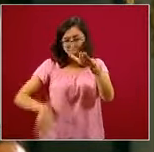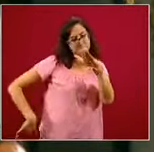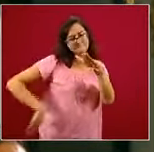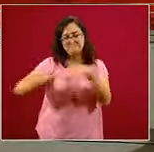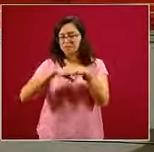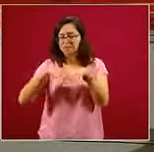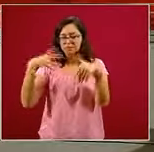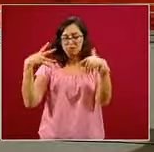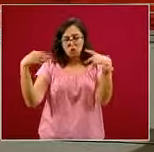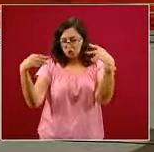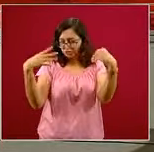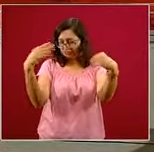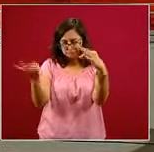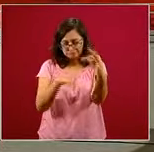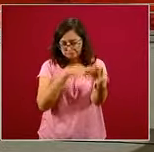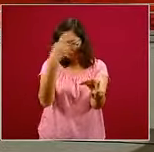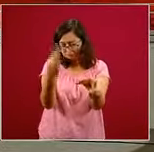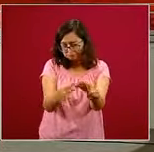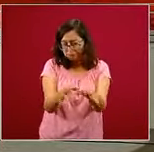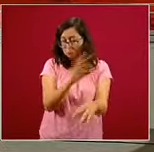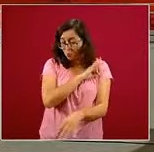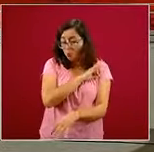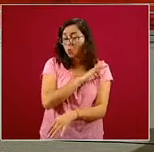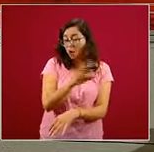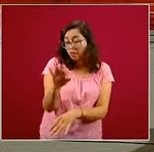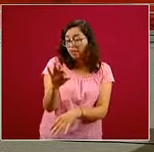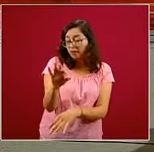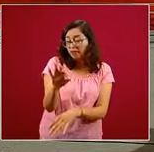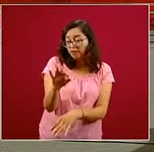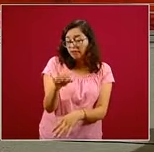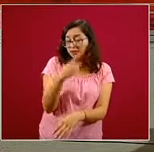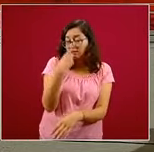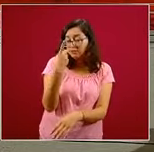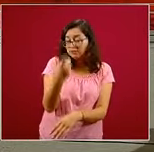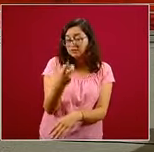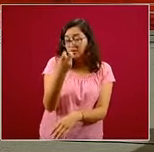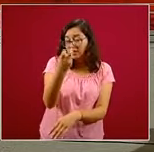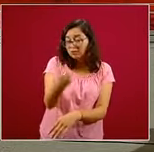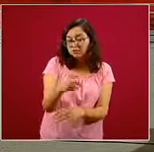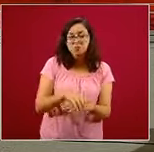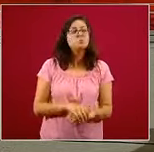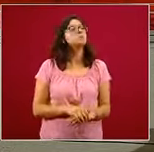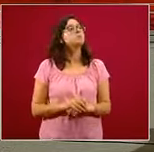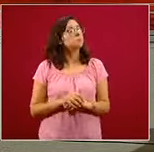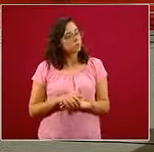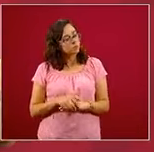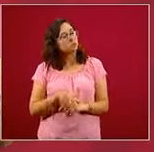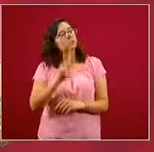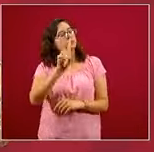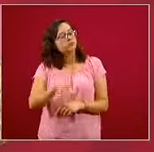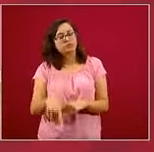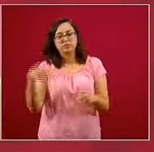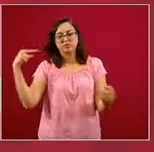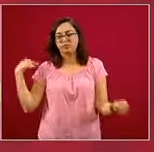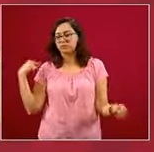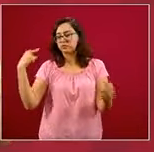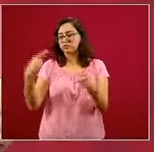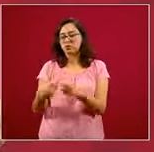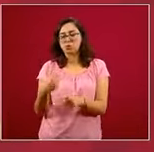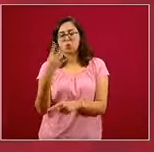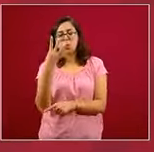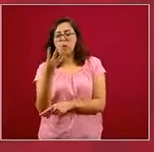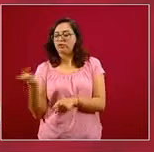gracias. Buenas noches. Buenas noches. Muchas gracias, Ángel. Efectivamente, llevamos cuatro semanas consecutivas con descenso,